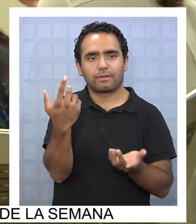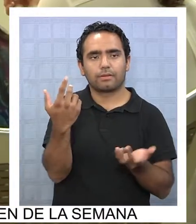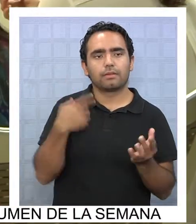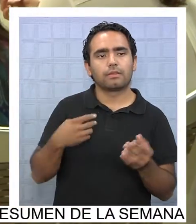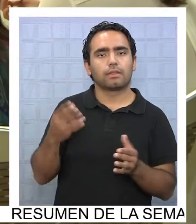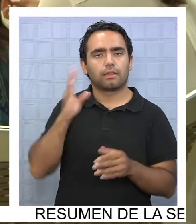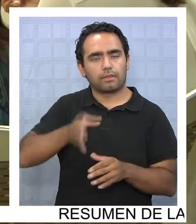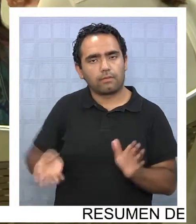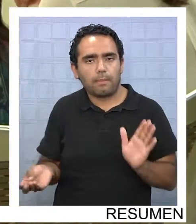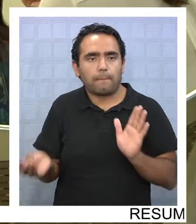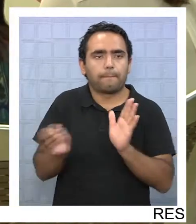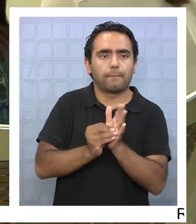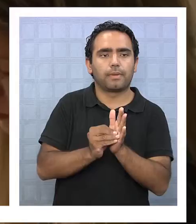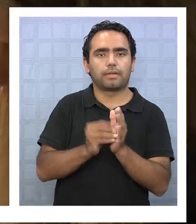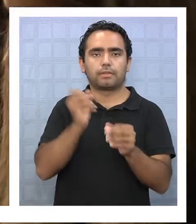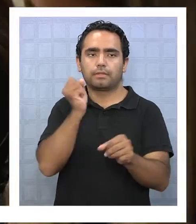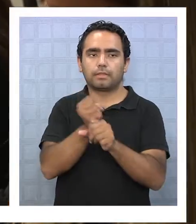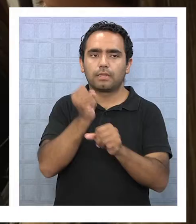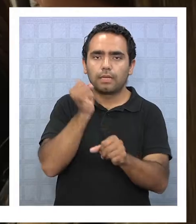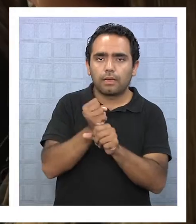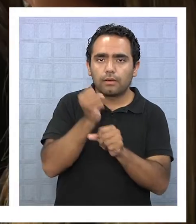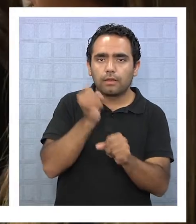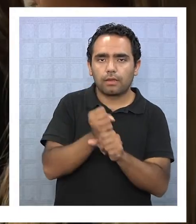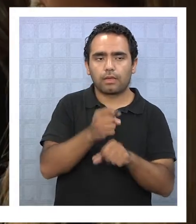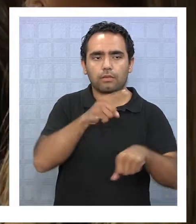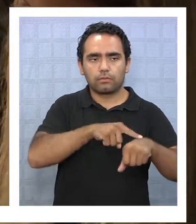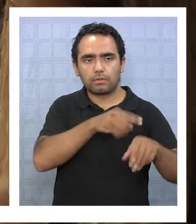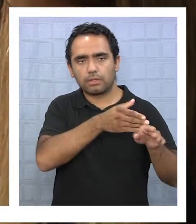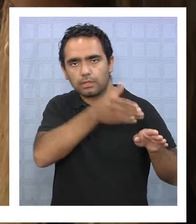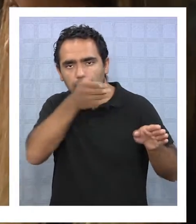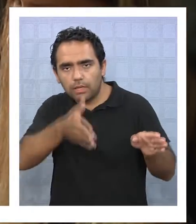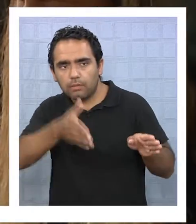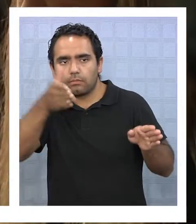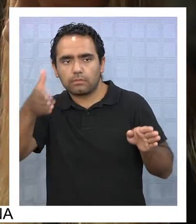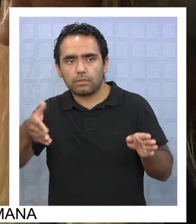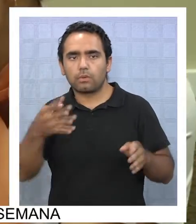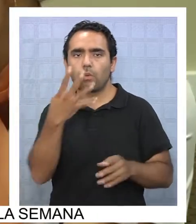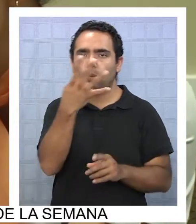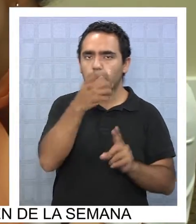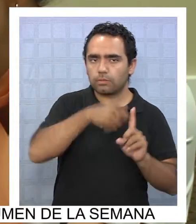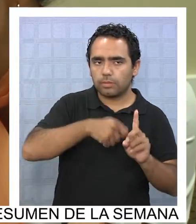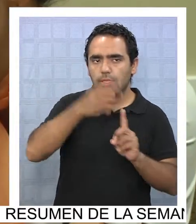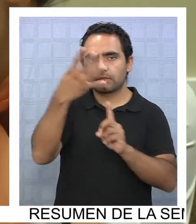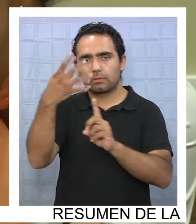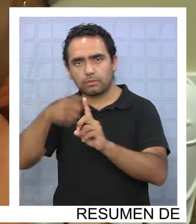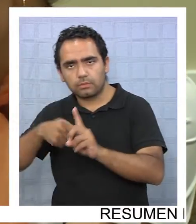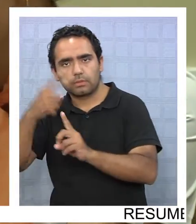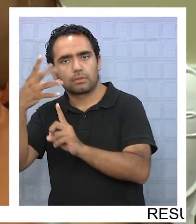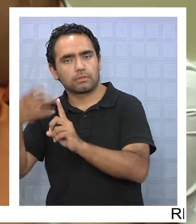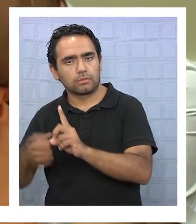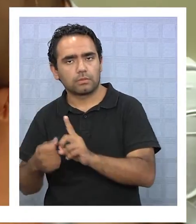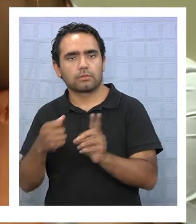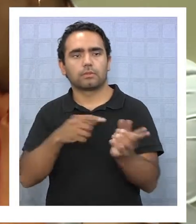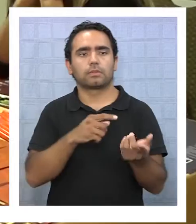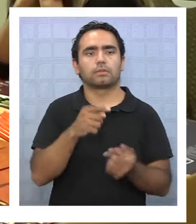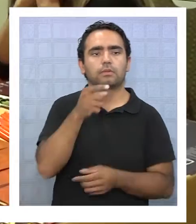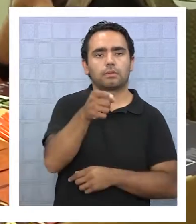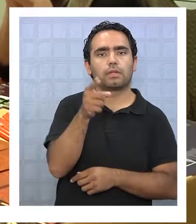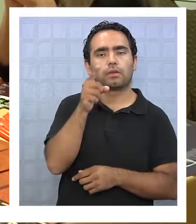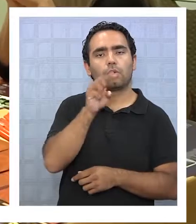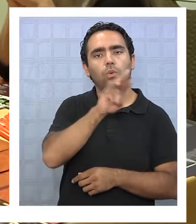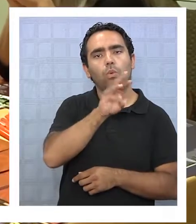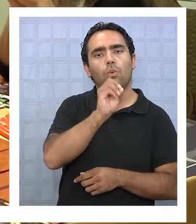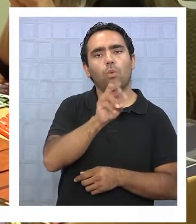tendríamos que hacer mucho más, de hecho ir trabajando de temporada en temporada, cada tres o cuatro meses como lo hacen casi todos los países del mundo, en los